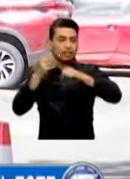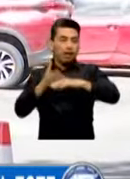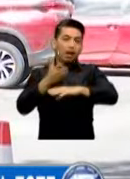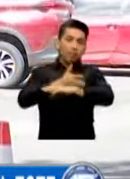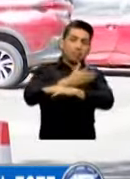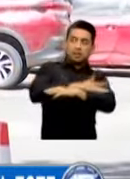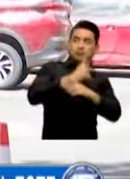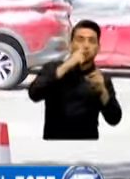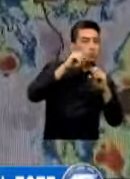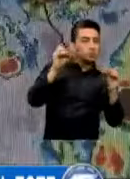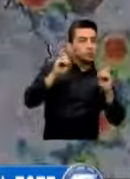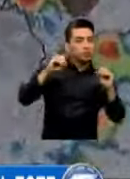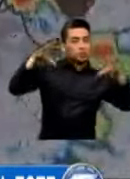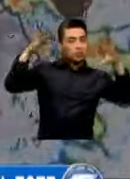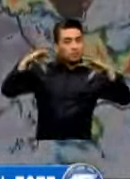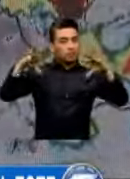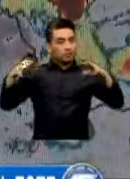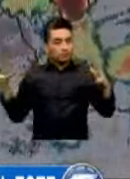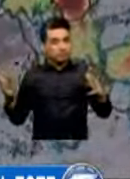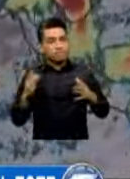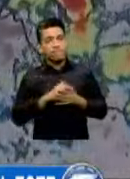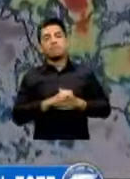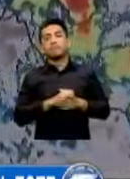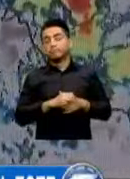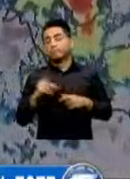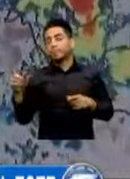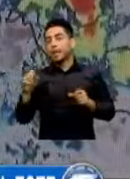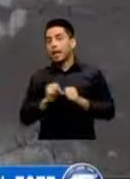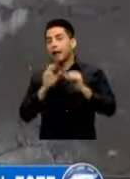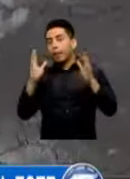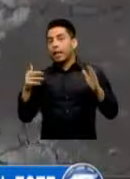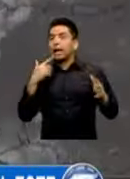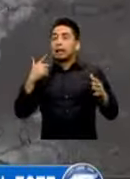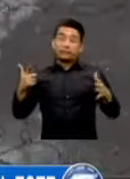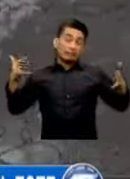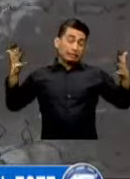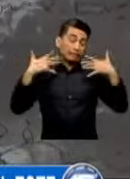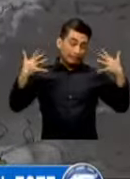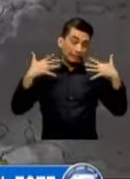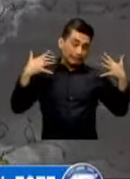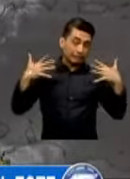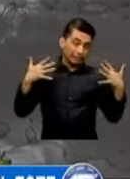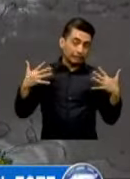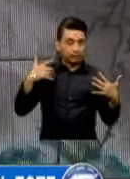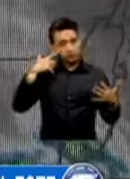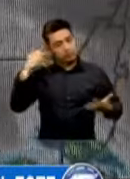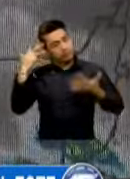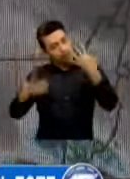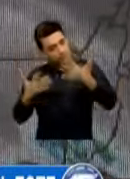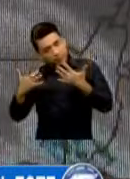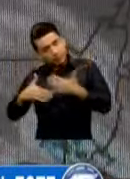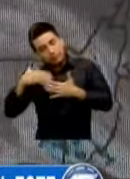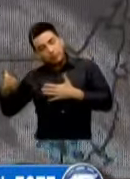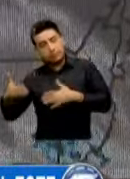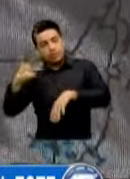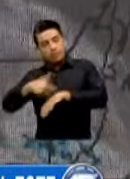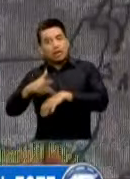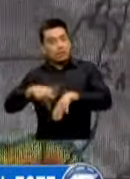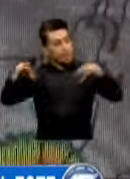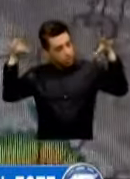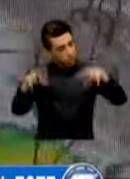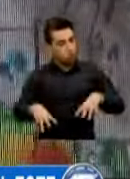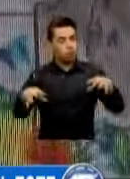Presentado A Comulados Significativos Aunque Por La Mañana Se Percibirán Días Cálidos No Se Descarta Que La Lluvia Sea Intensa Por La Tarde Y Noche